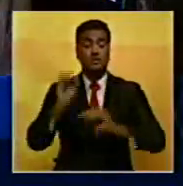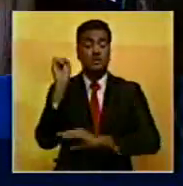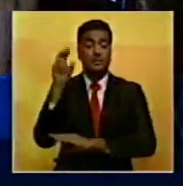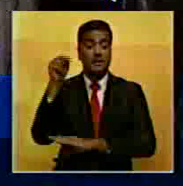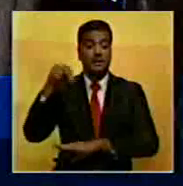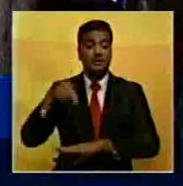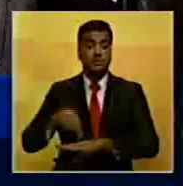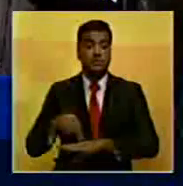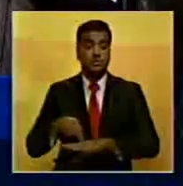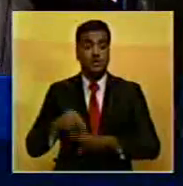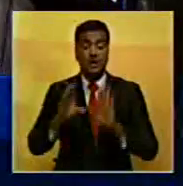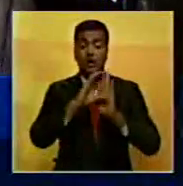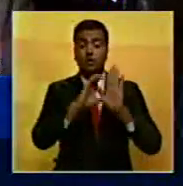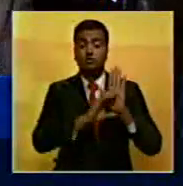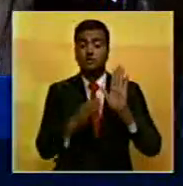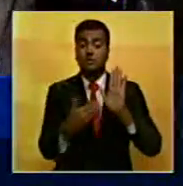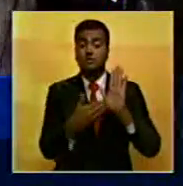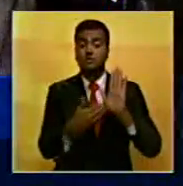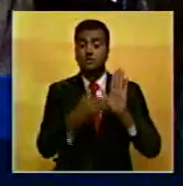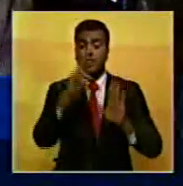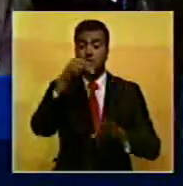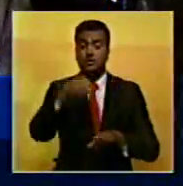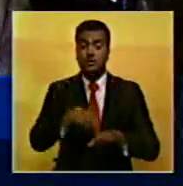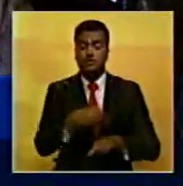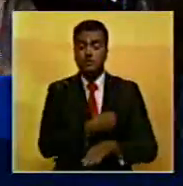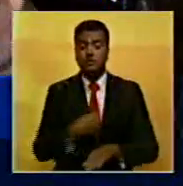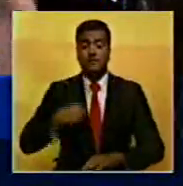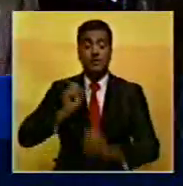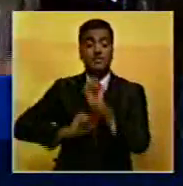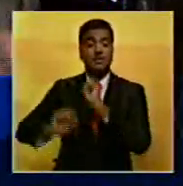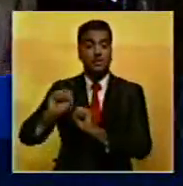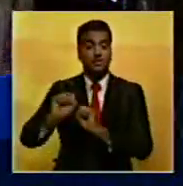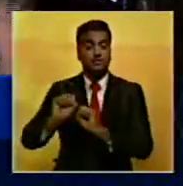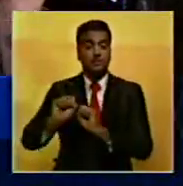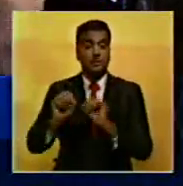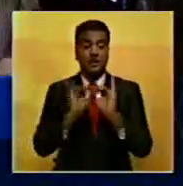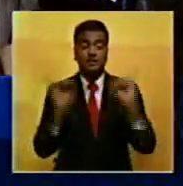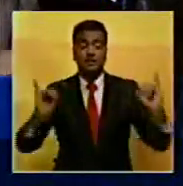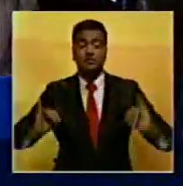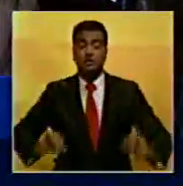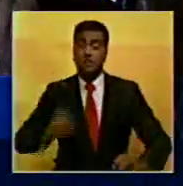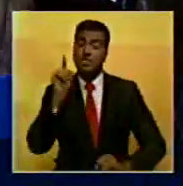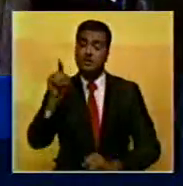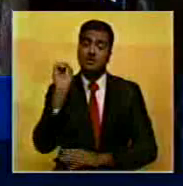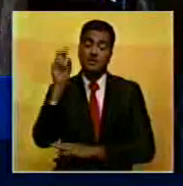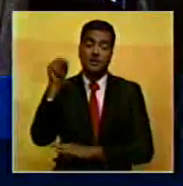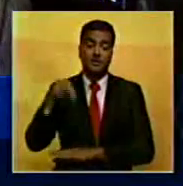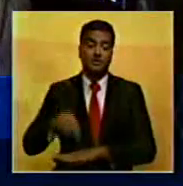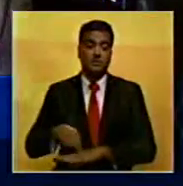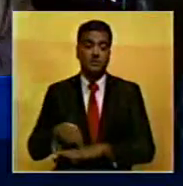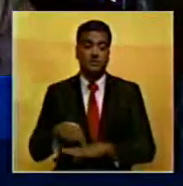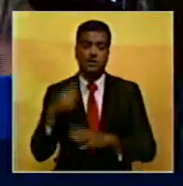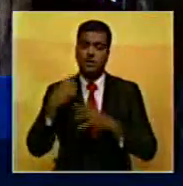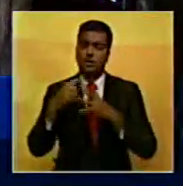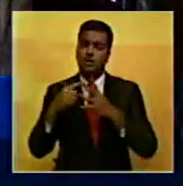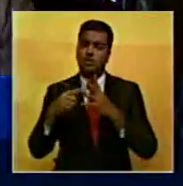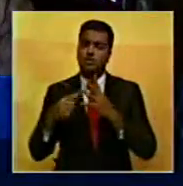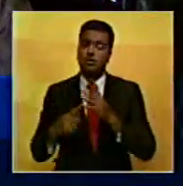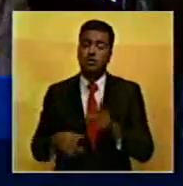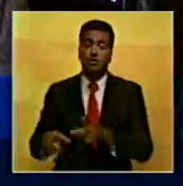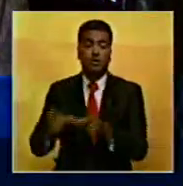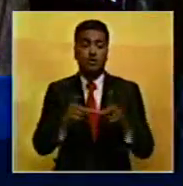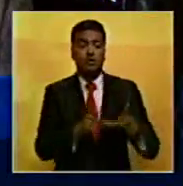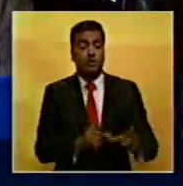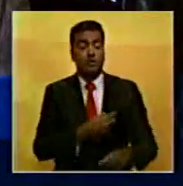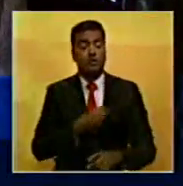Nacional, la Constitución Nacional, es lo que nosotros estamos defendiendo, y la institucionalidad de esa Asamblea y de cualquier otra área